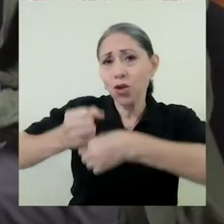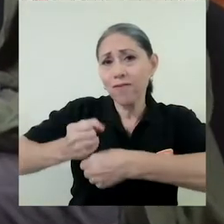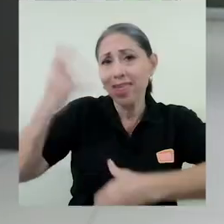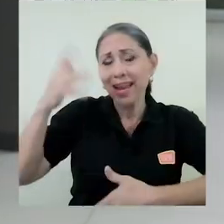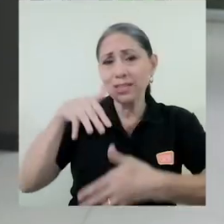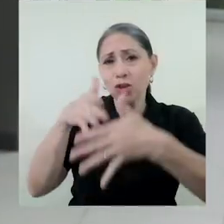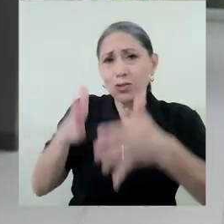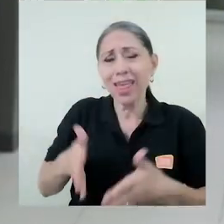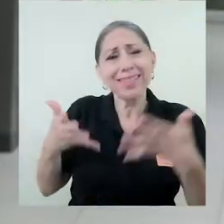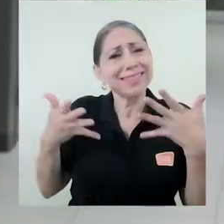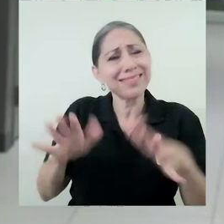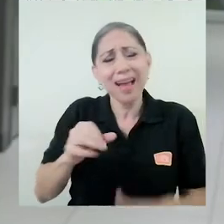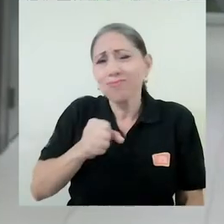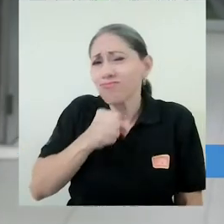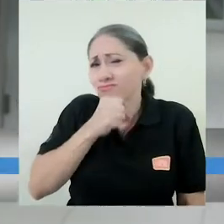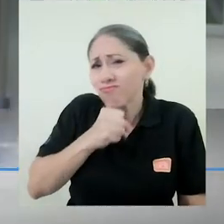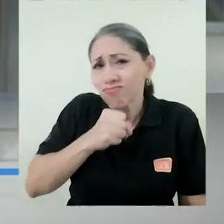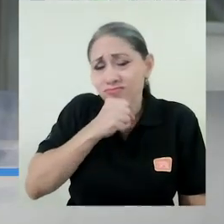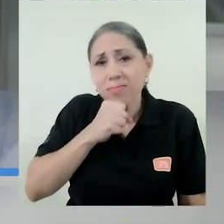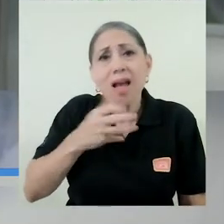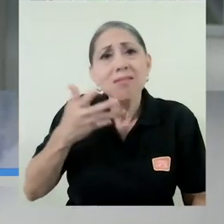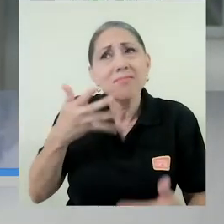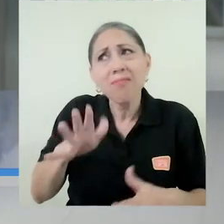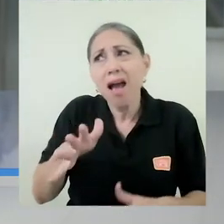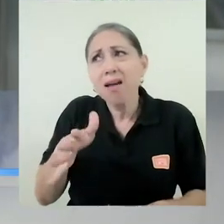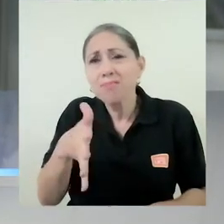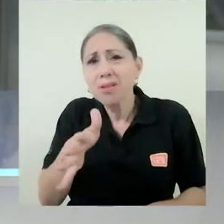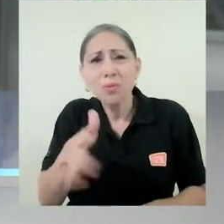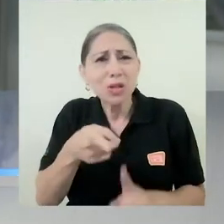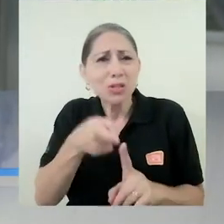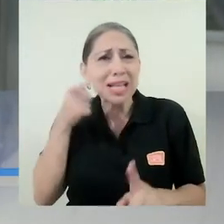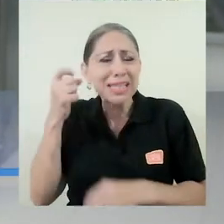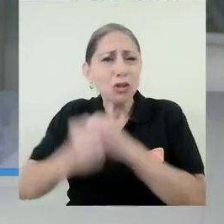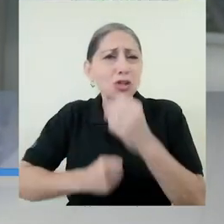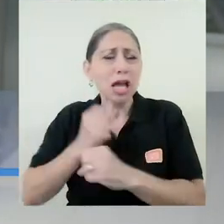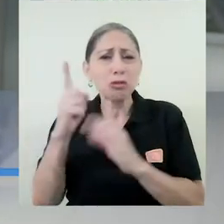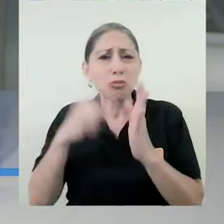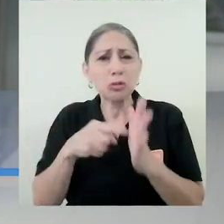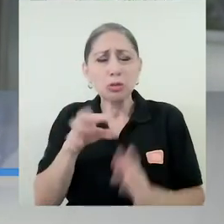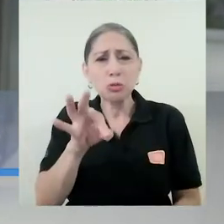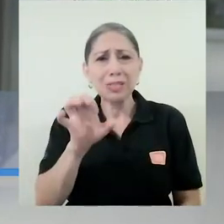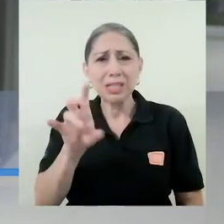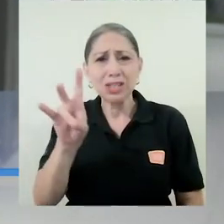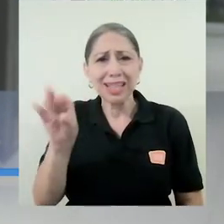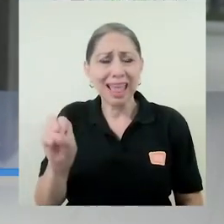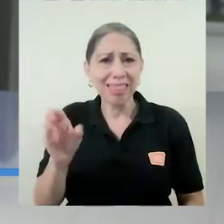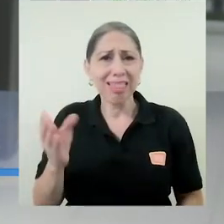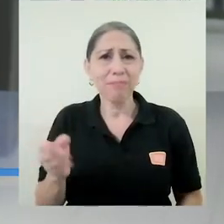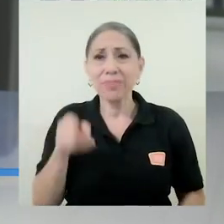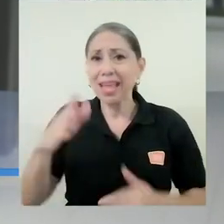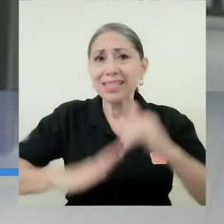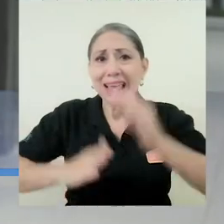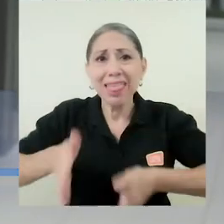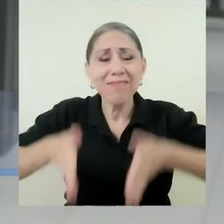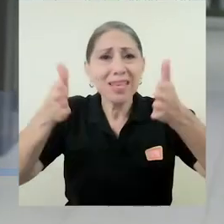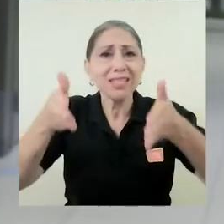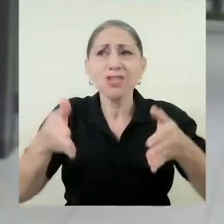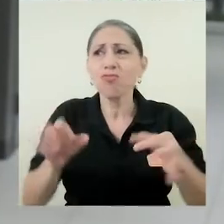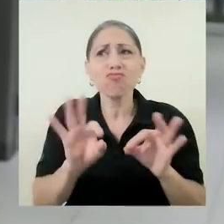de la Federación de Estudiantes, pues verdaderamente ya es muy antiguo, está en funcionamiento aproximadamente desde los años 70 y ya no contaba con